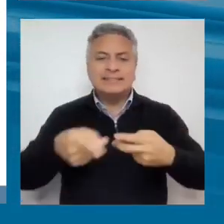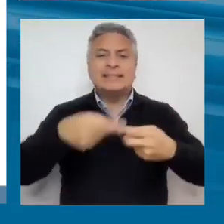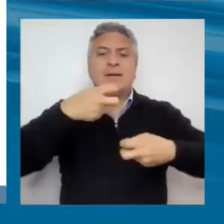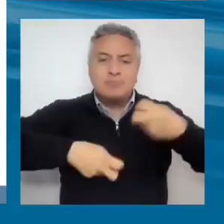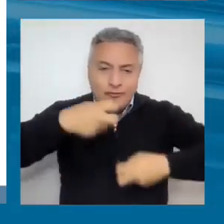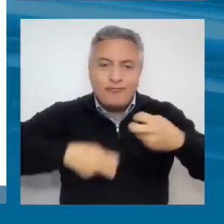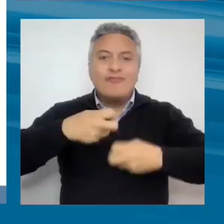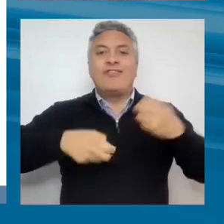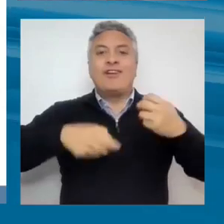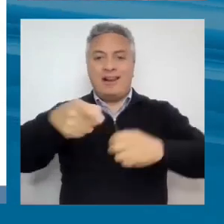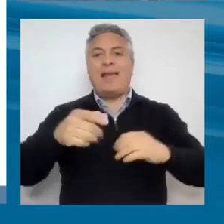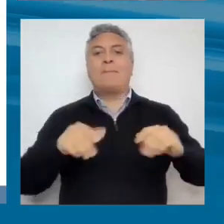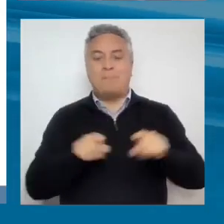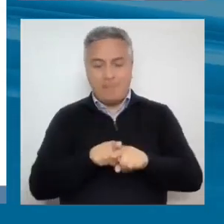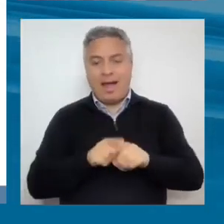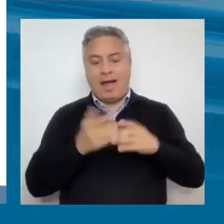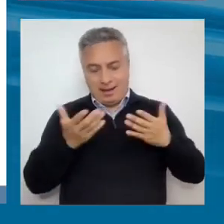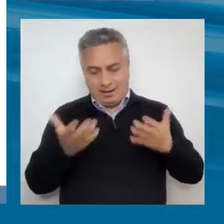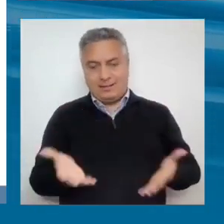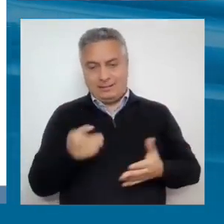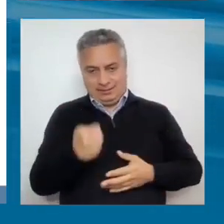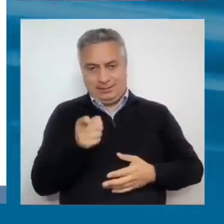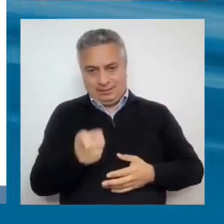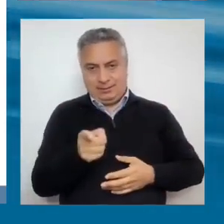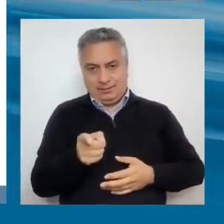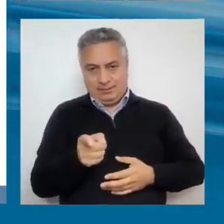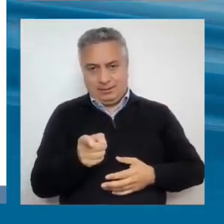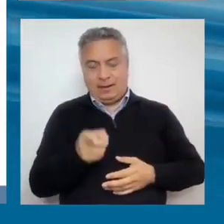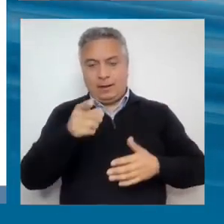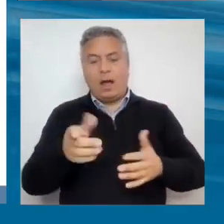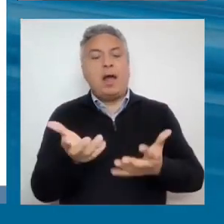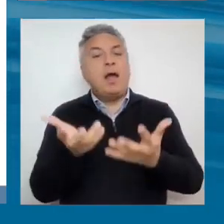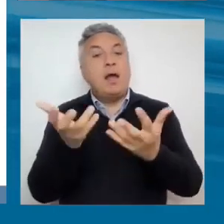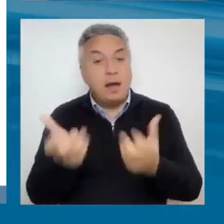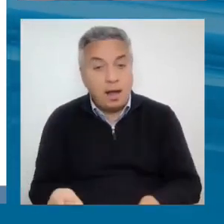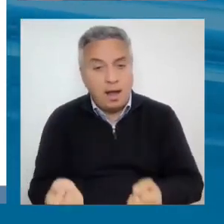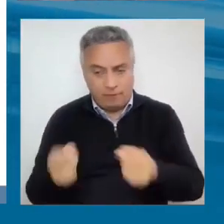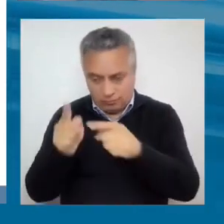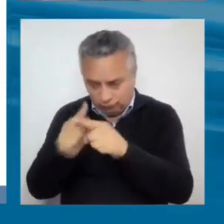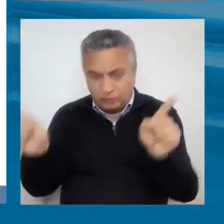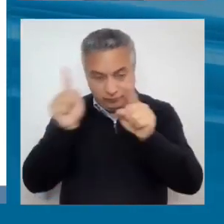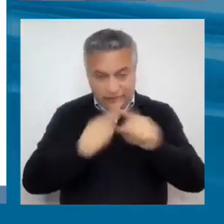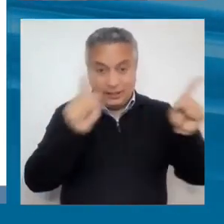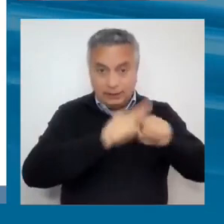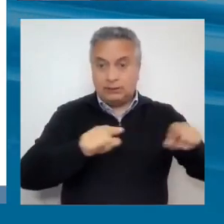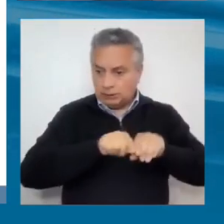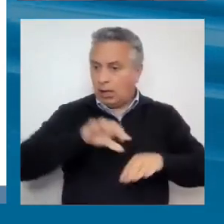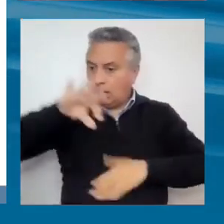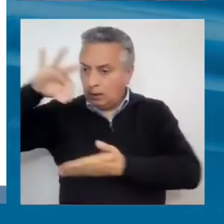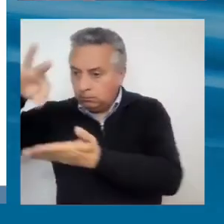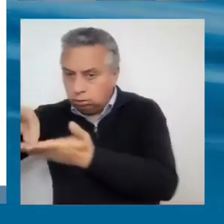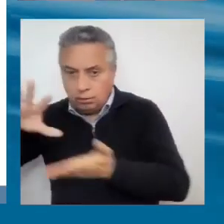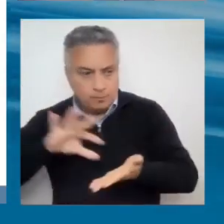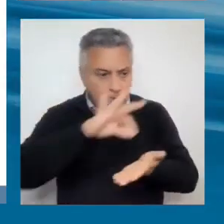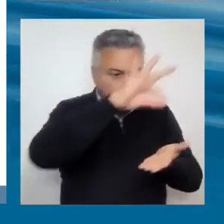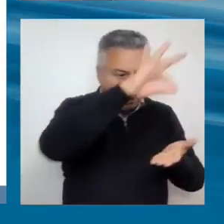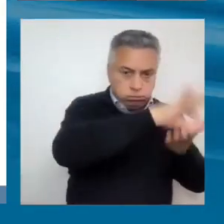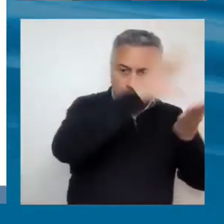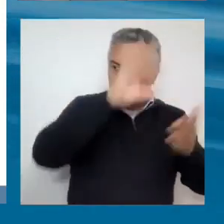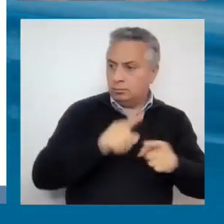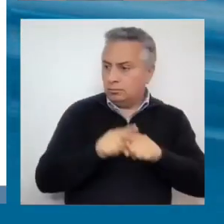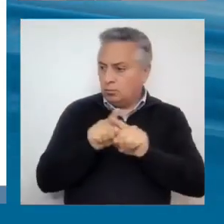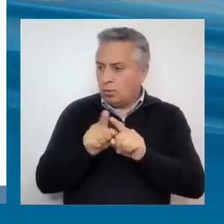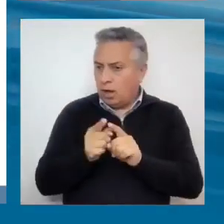productiva y hay también diferencias en materia territorial, con concentraciones de alta productividad en las ciudades